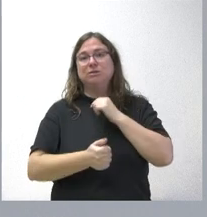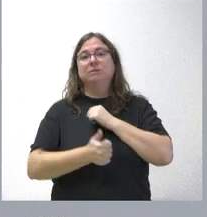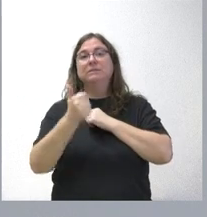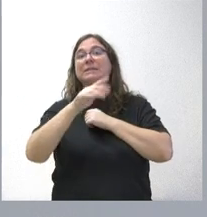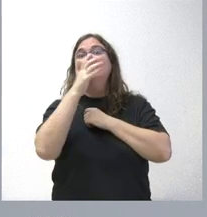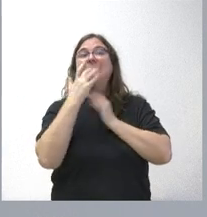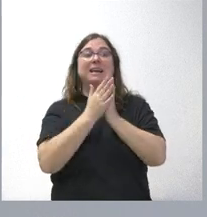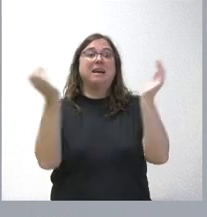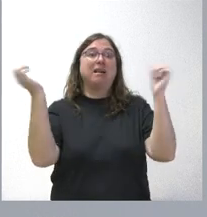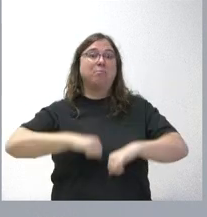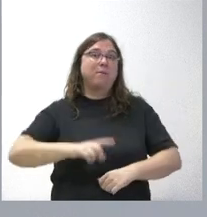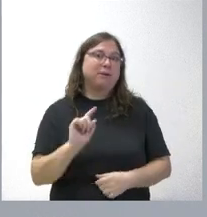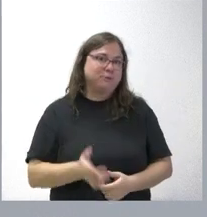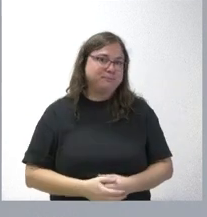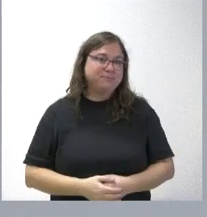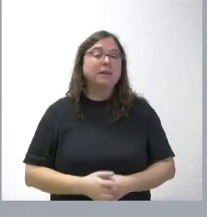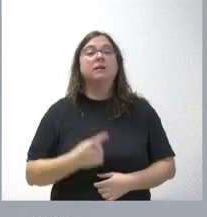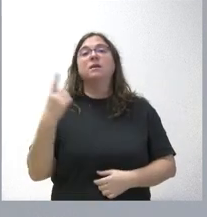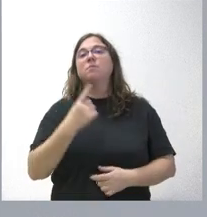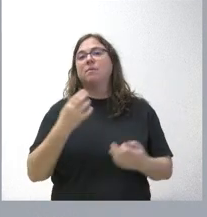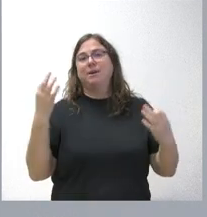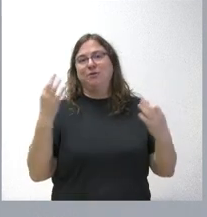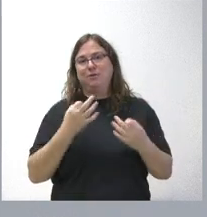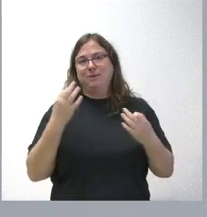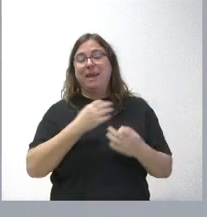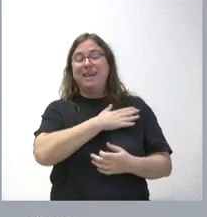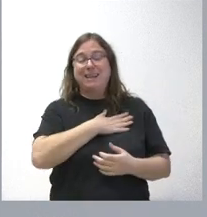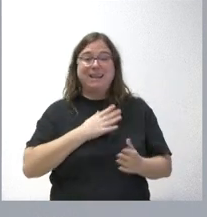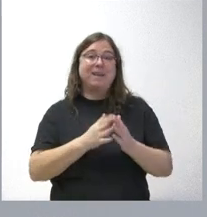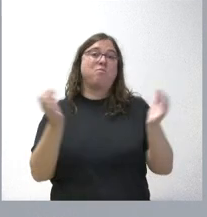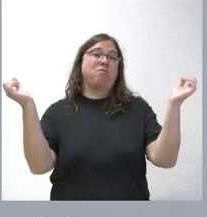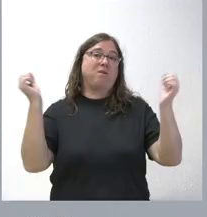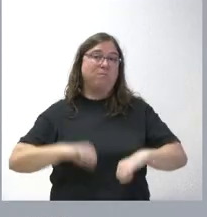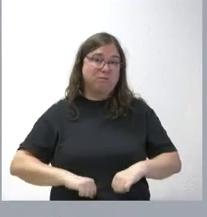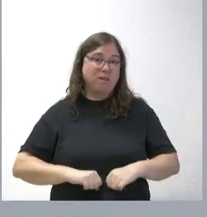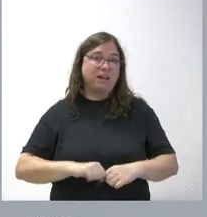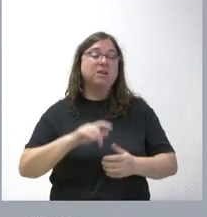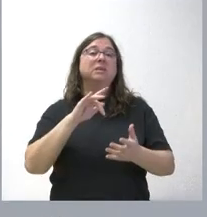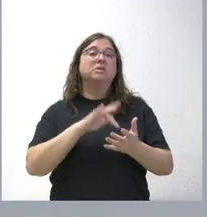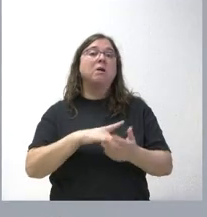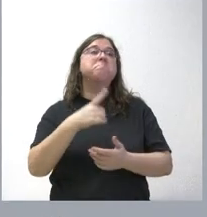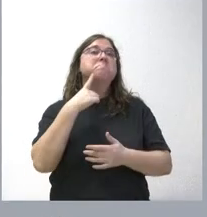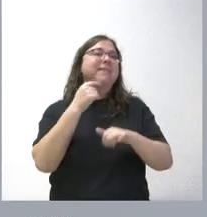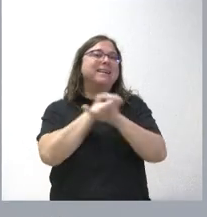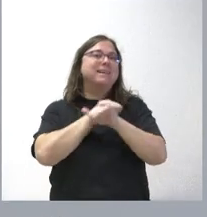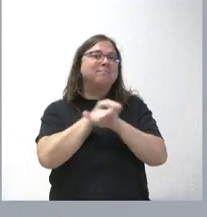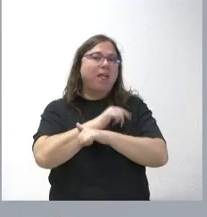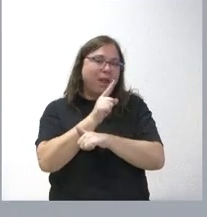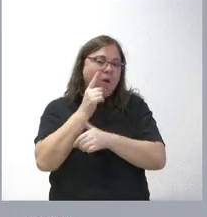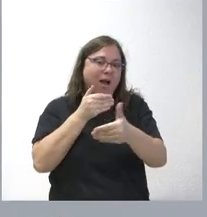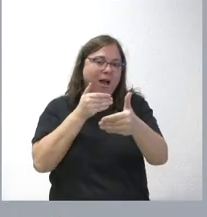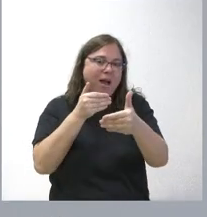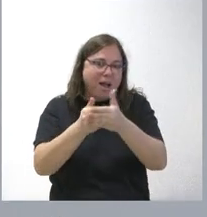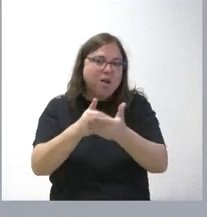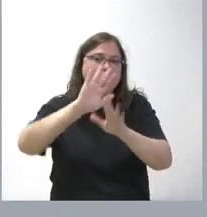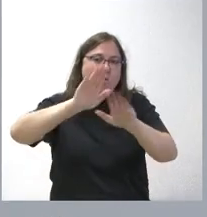no se apruebe? Bueno, lo primero, insisto, queremos que se apruebe y no renunciamos a perder la esperanza hasta el último día de intentar